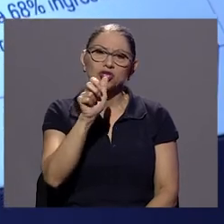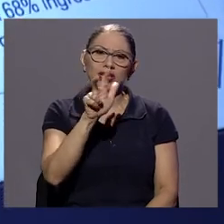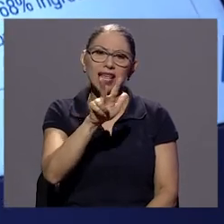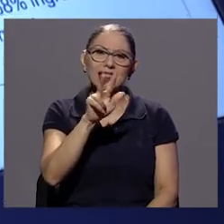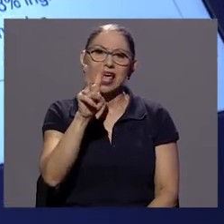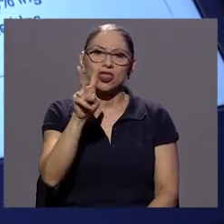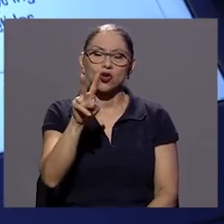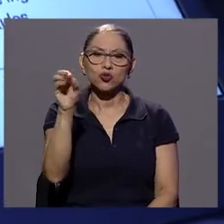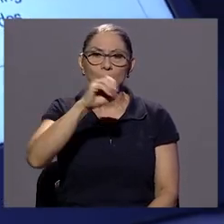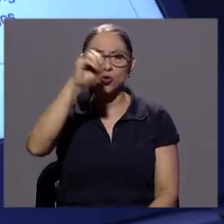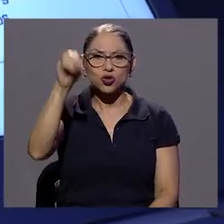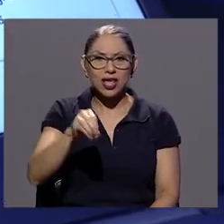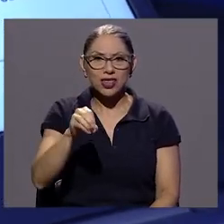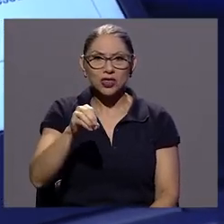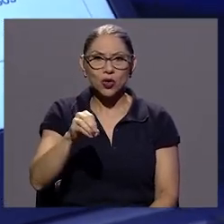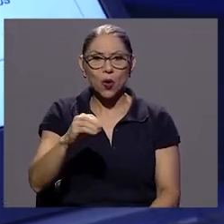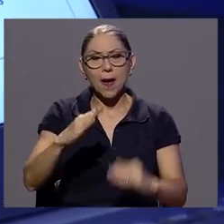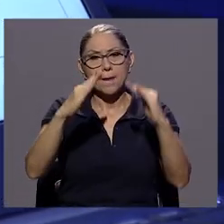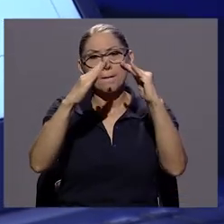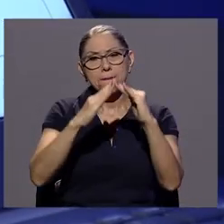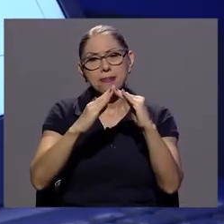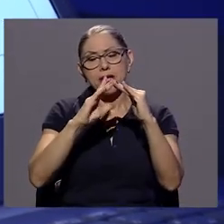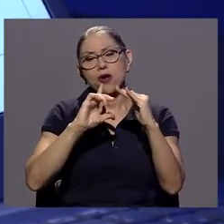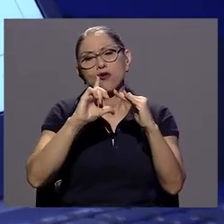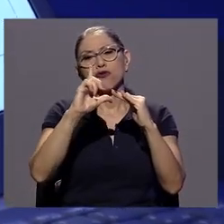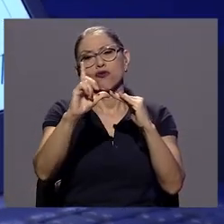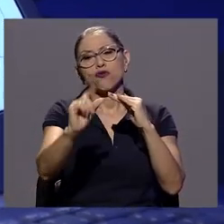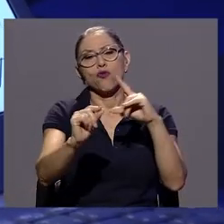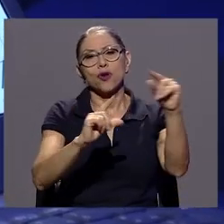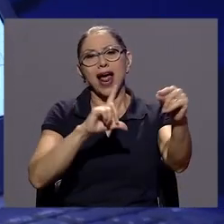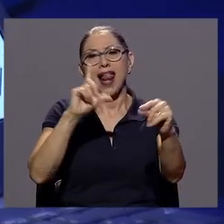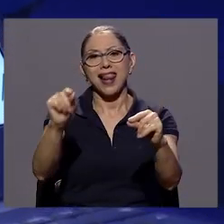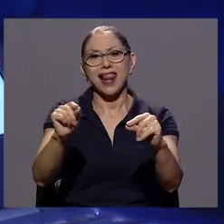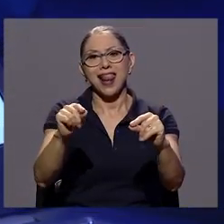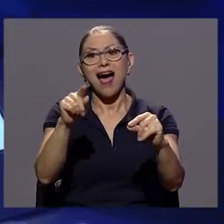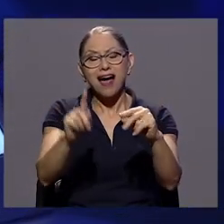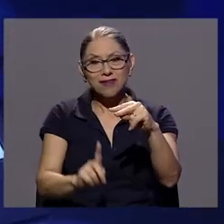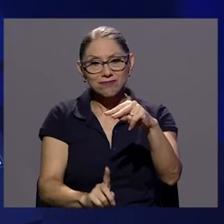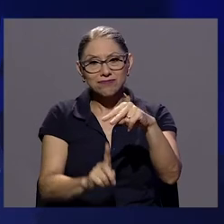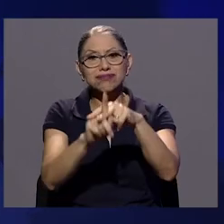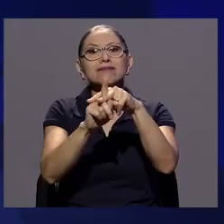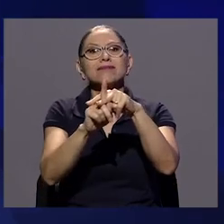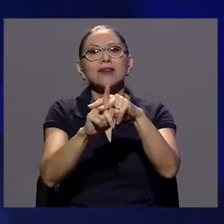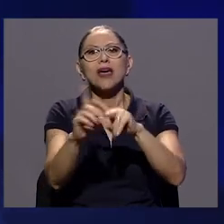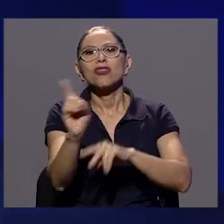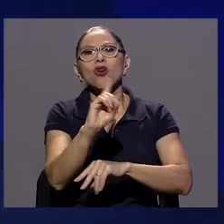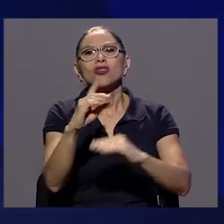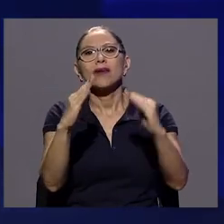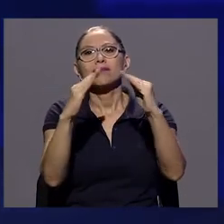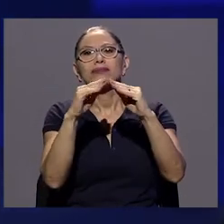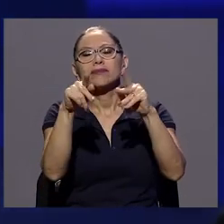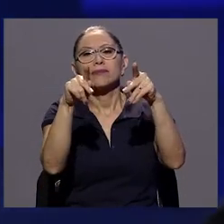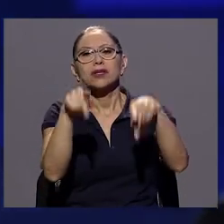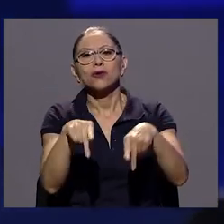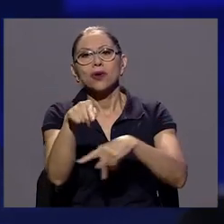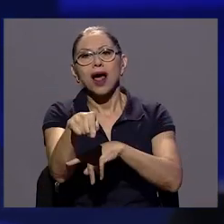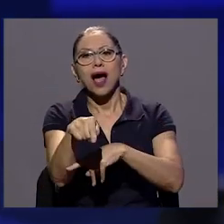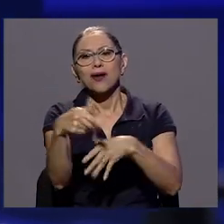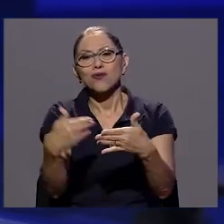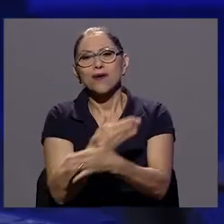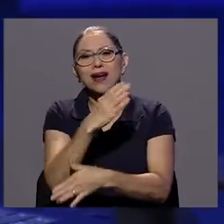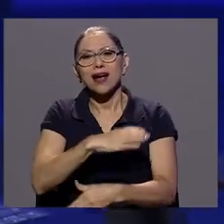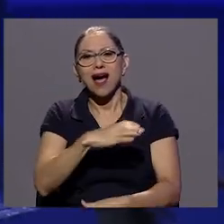del 32% que son de área rural. Aquí comienza a aparecer más una problemática de ubicación de las personas.